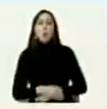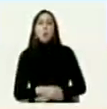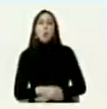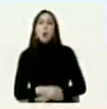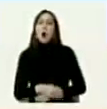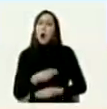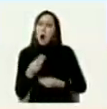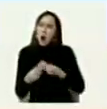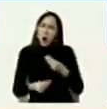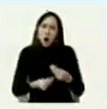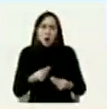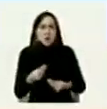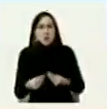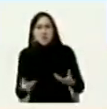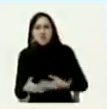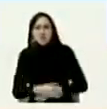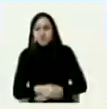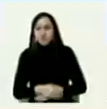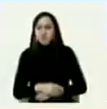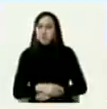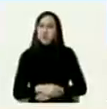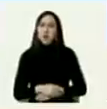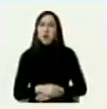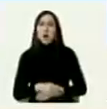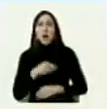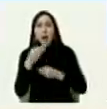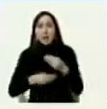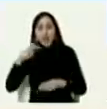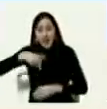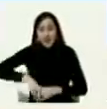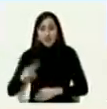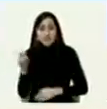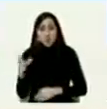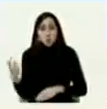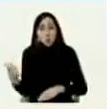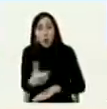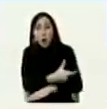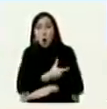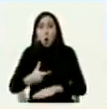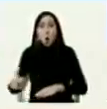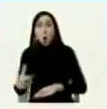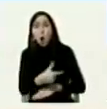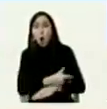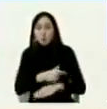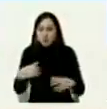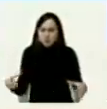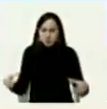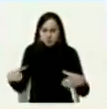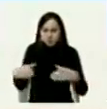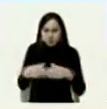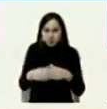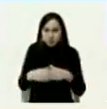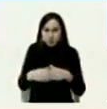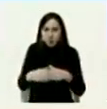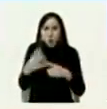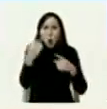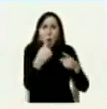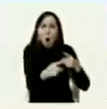pretendieron instaurar e instalar en el país un gobierno de facto un gobierno paralelo